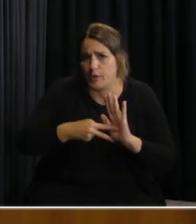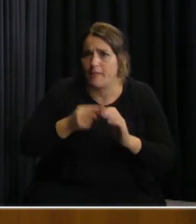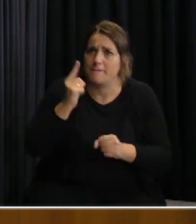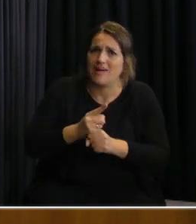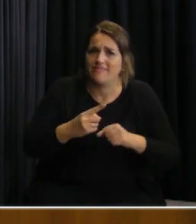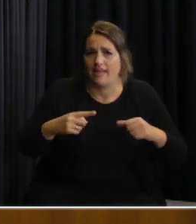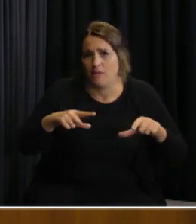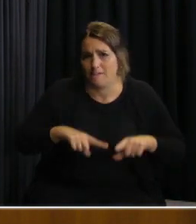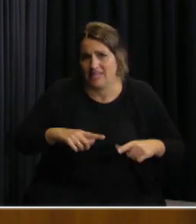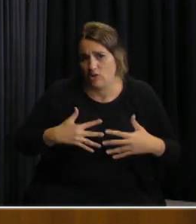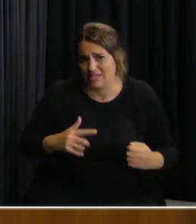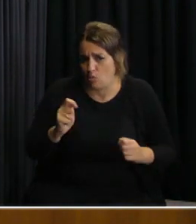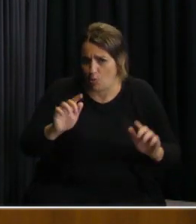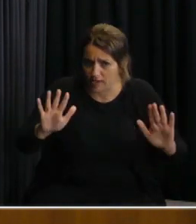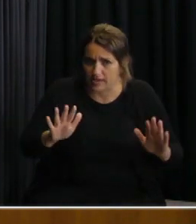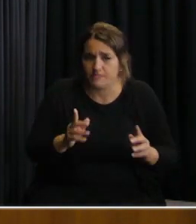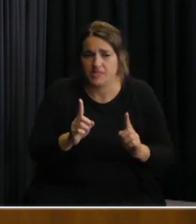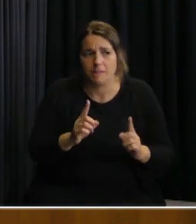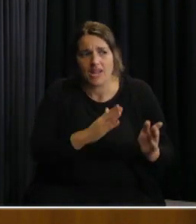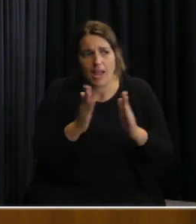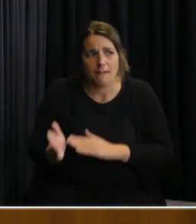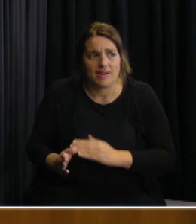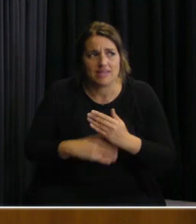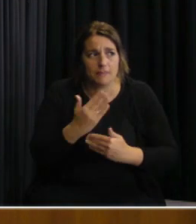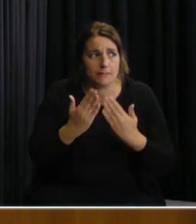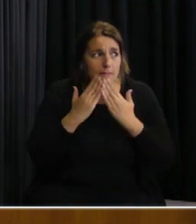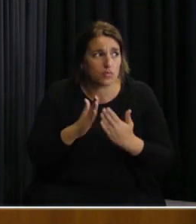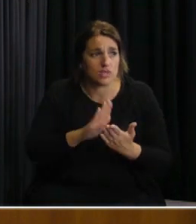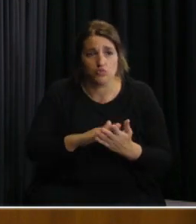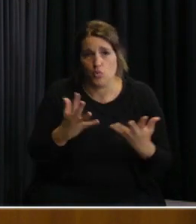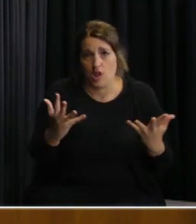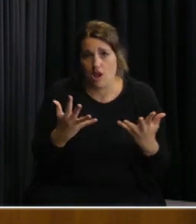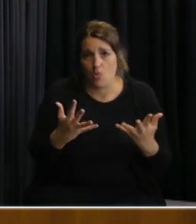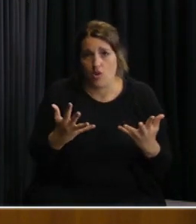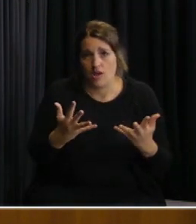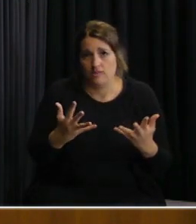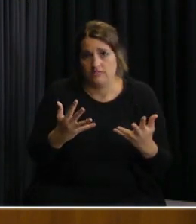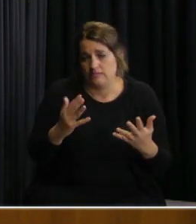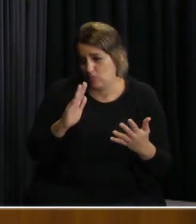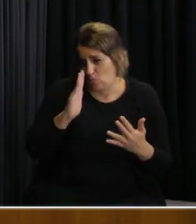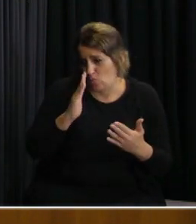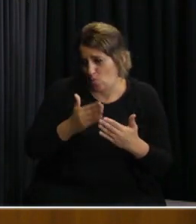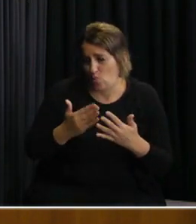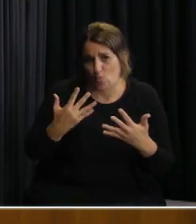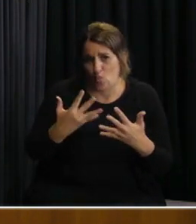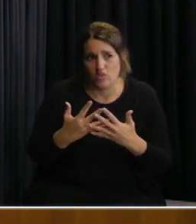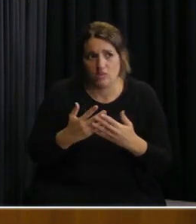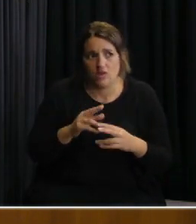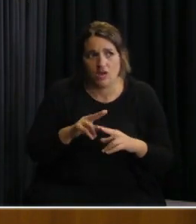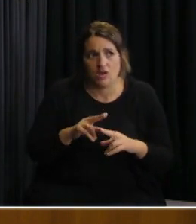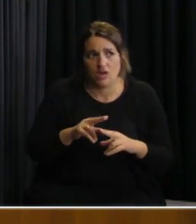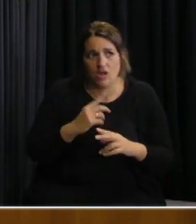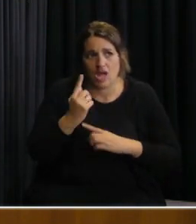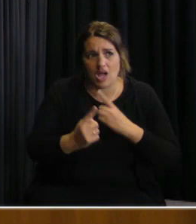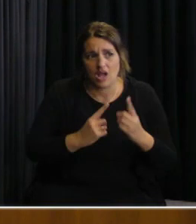según lo que señalan ustedes? y lo otro que quería preguntar es en las últimas horas se constató la reapertura de